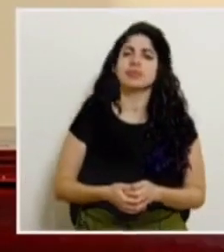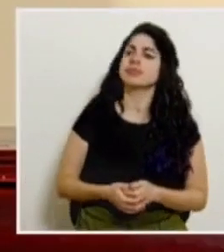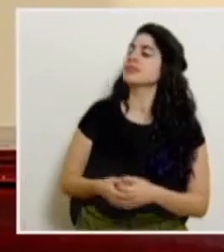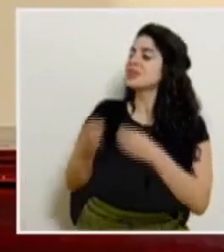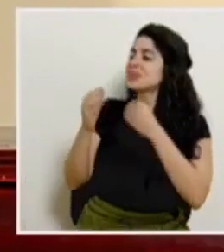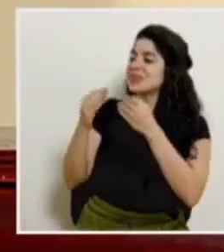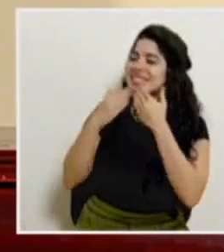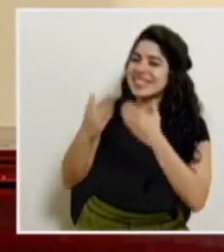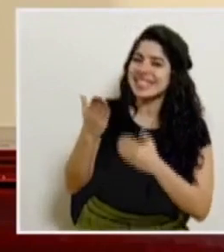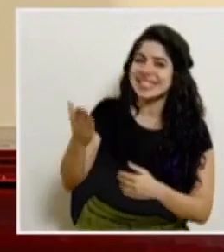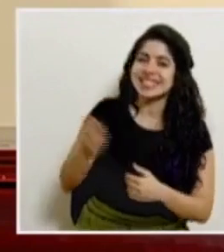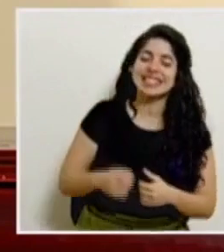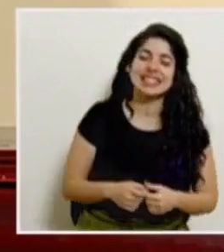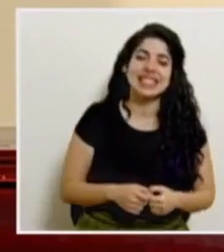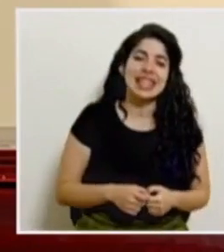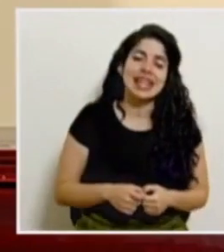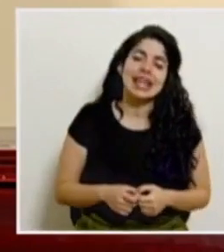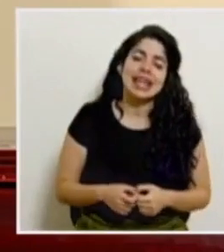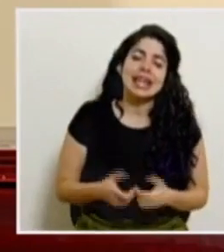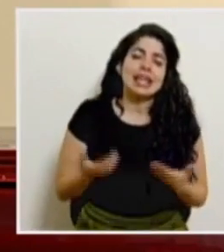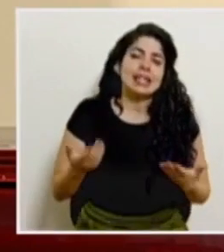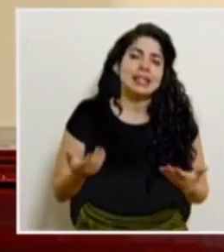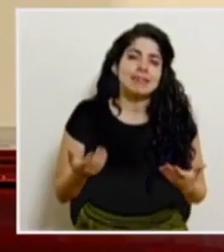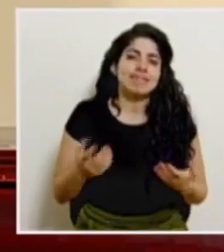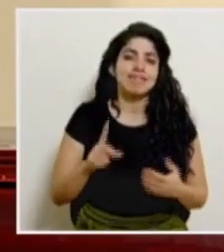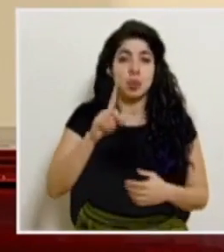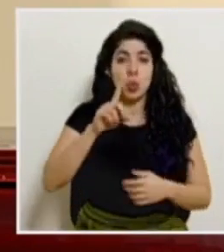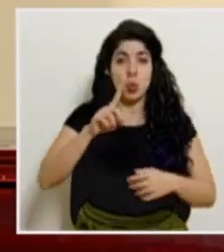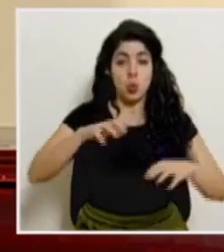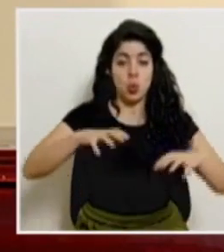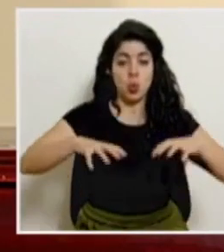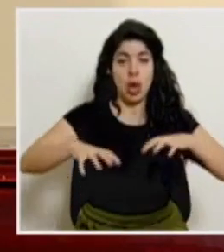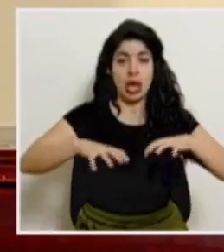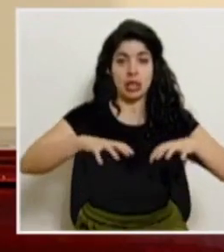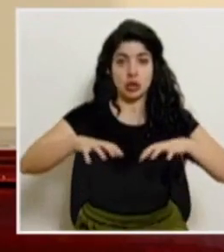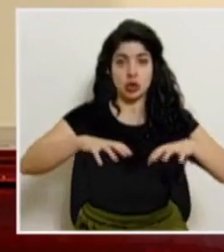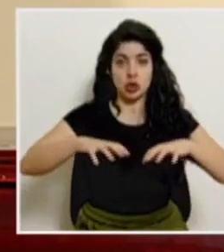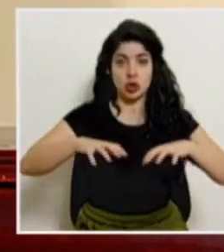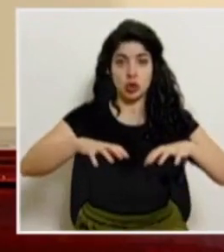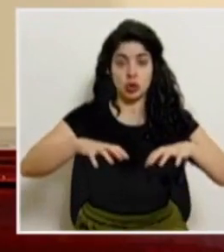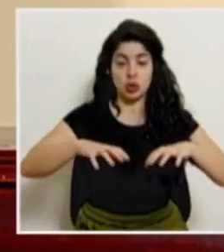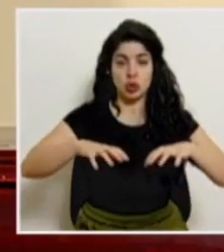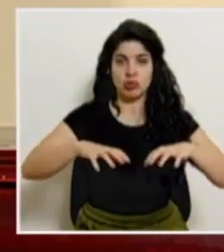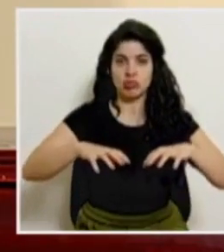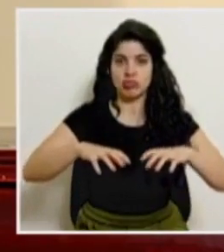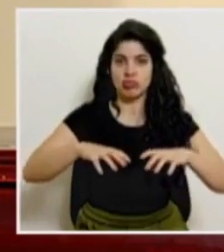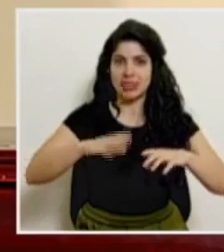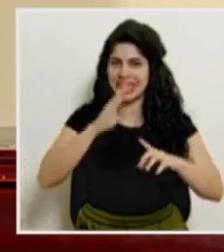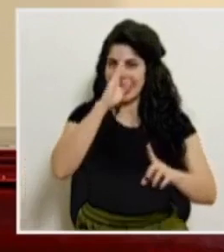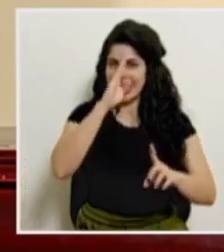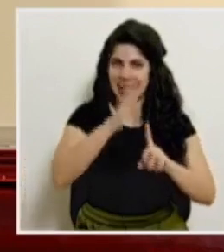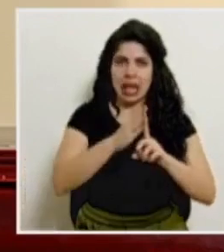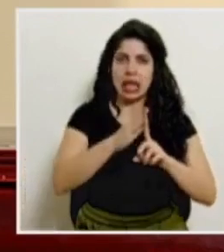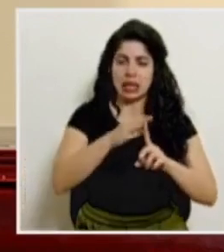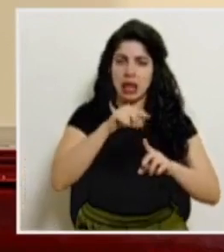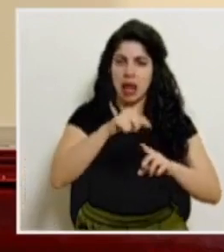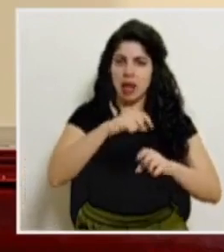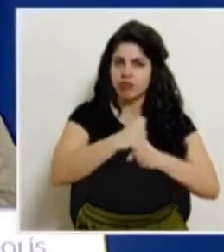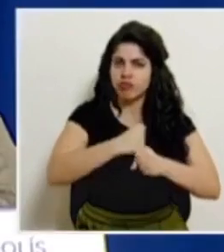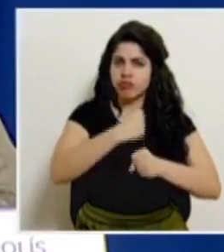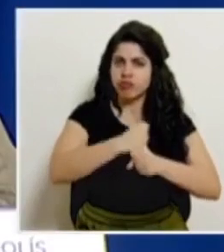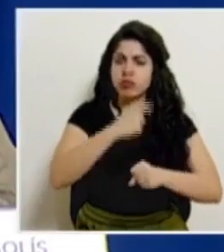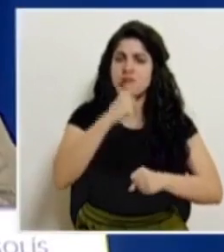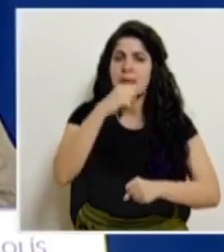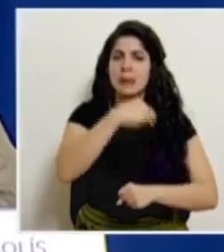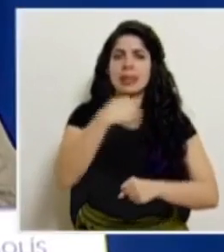muchísimas gracias es una acción proactiva directa que está tomando el